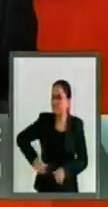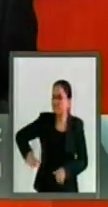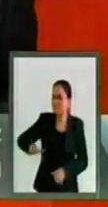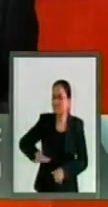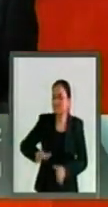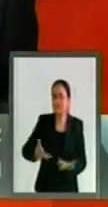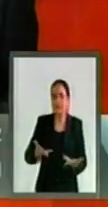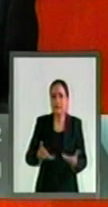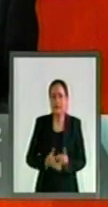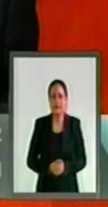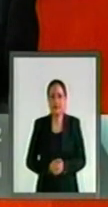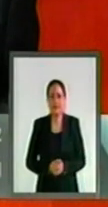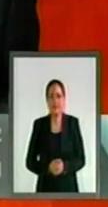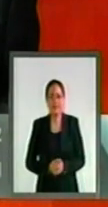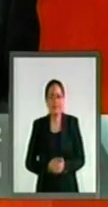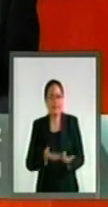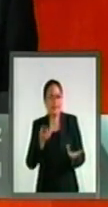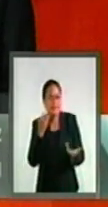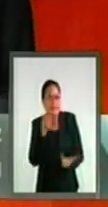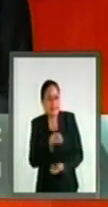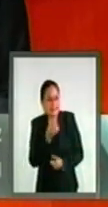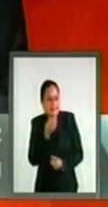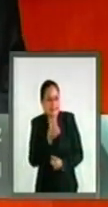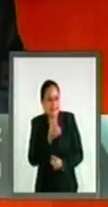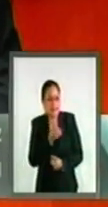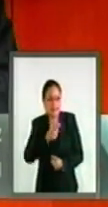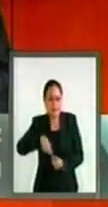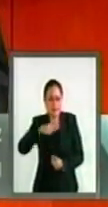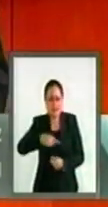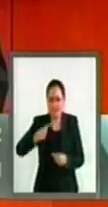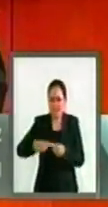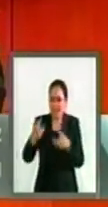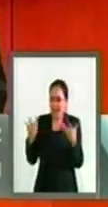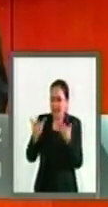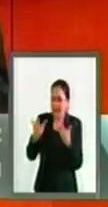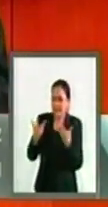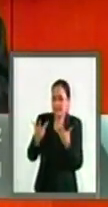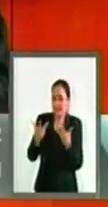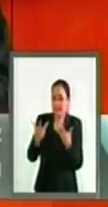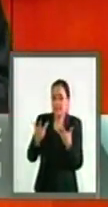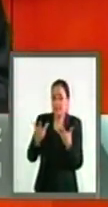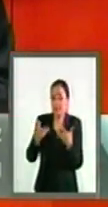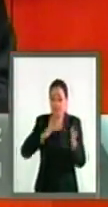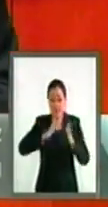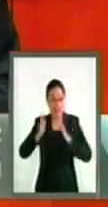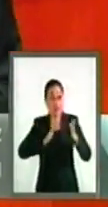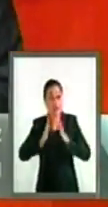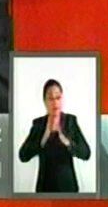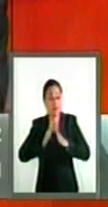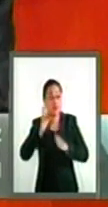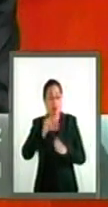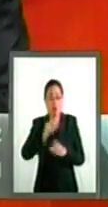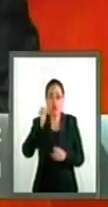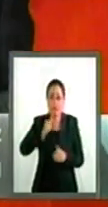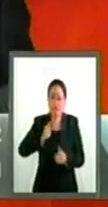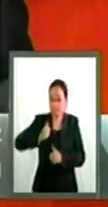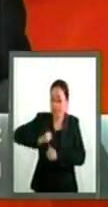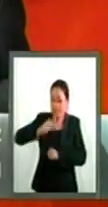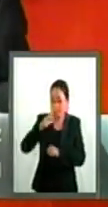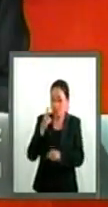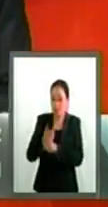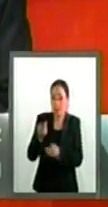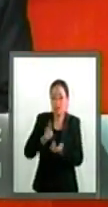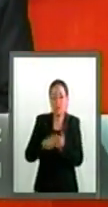Los golpes no sólo los realizan militares, también titulares del poder político,